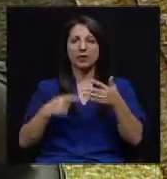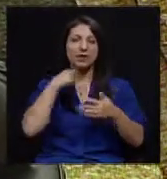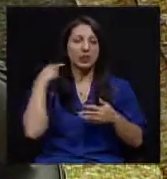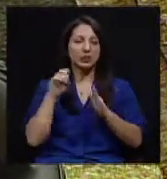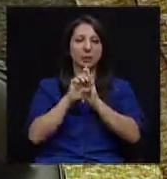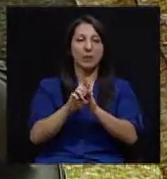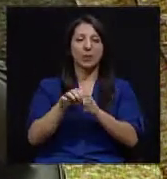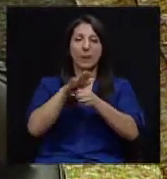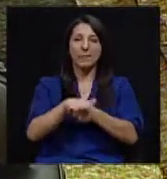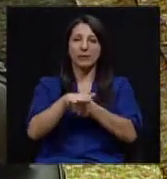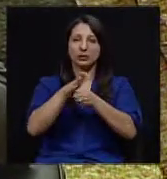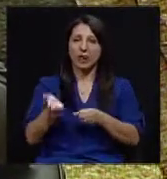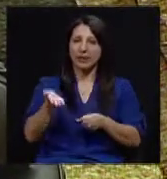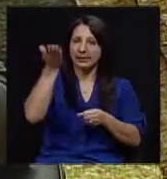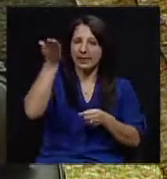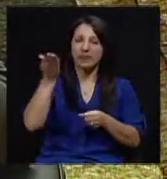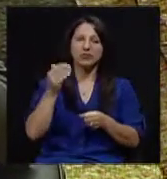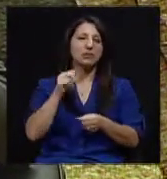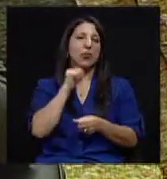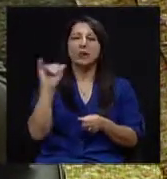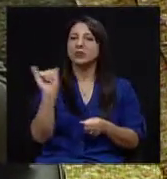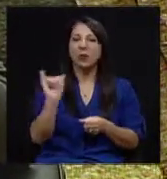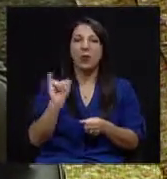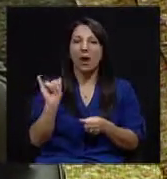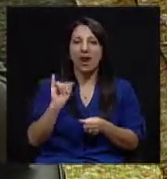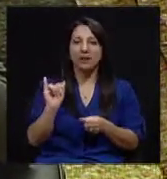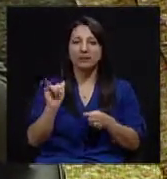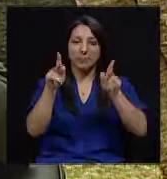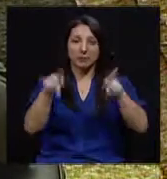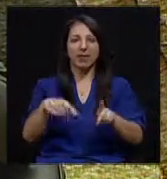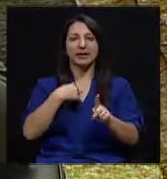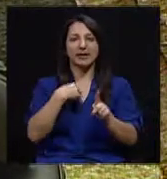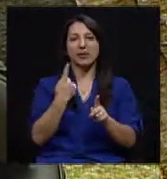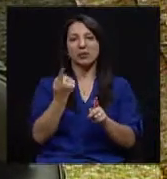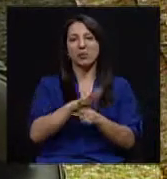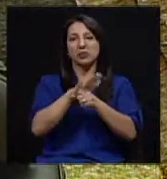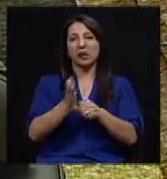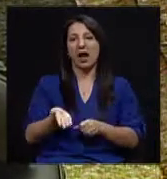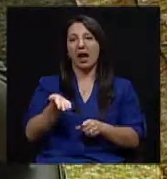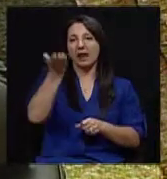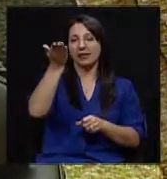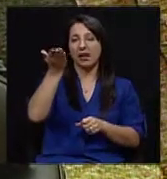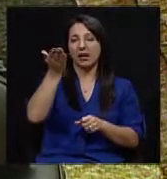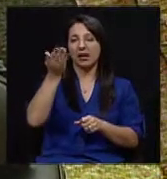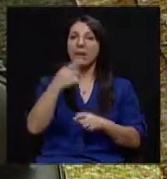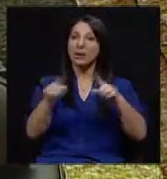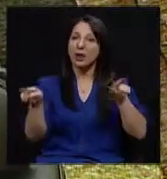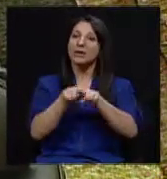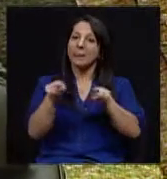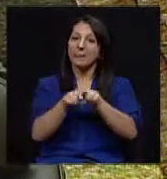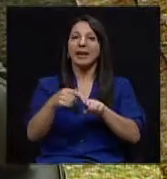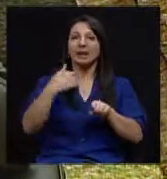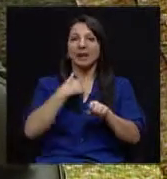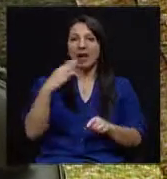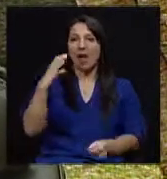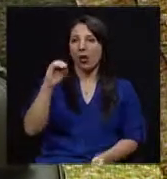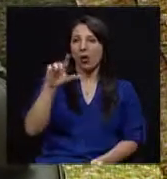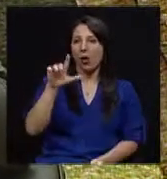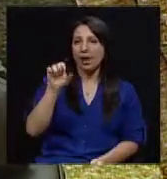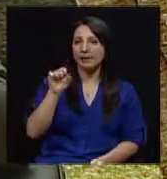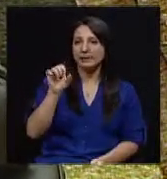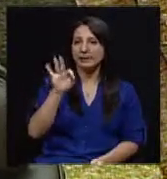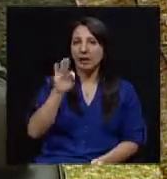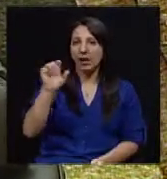riesgo, no es la hipertensión arterial, no es lo mismo alguien que solo tiene presión arterial elevada, a que además tenga colesterol